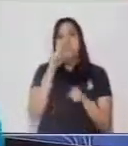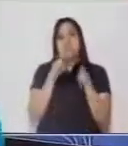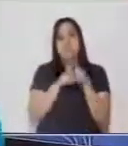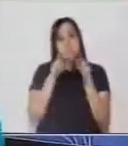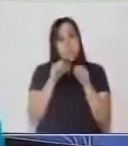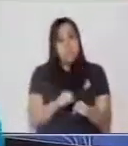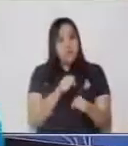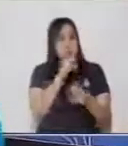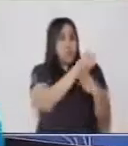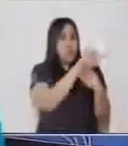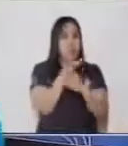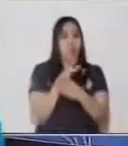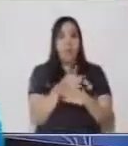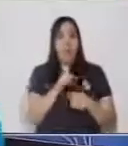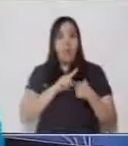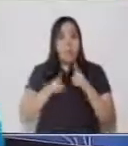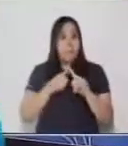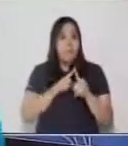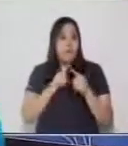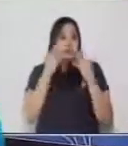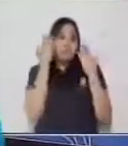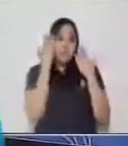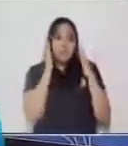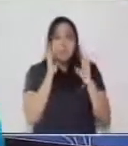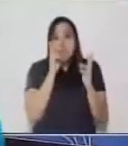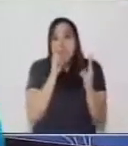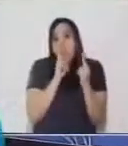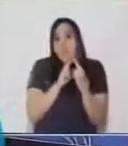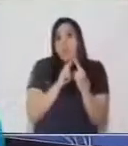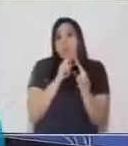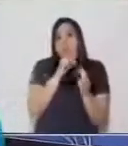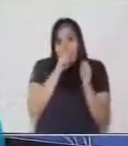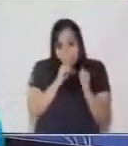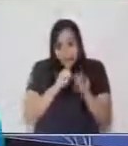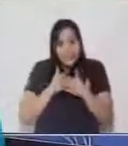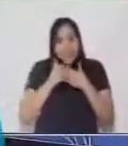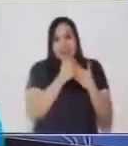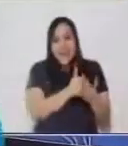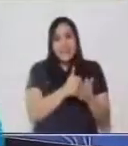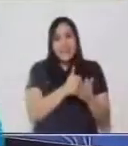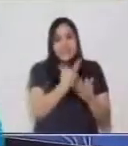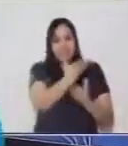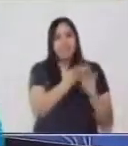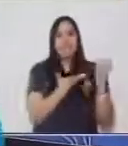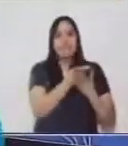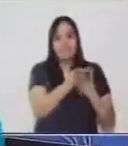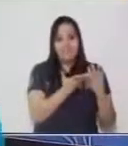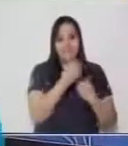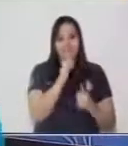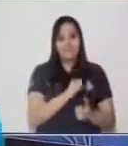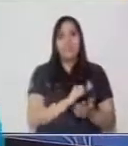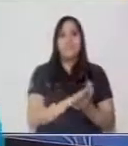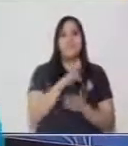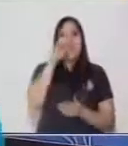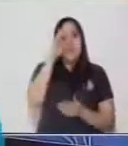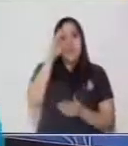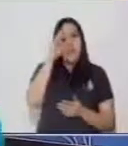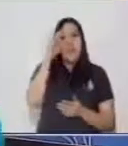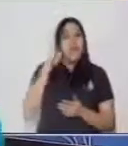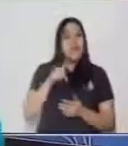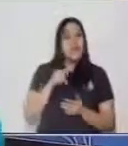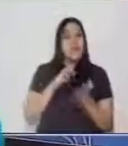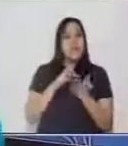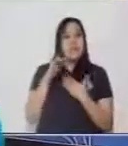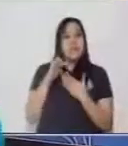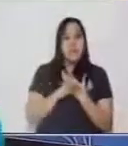con algún amigo que no sepa o que no conozca este tema y tú puedes ayudar a trasladar los conocimientos. Recuerda que en estos espacios